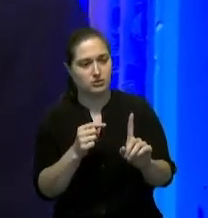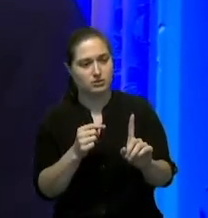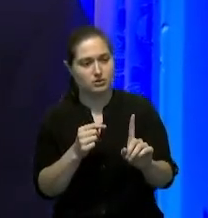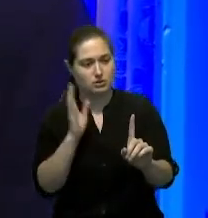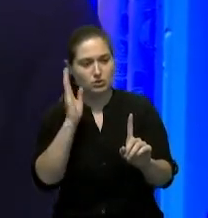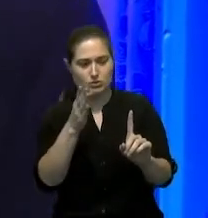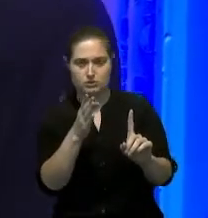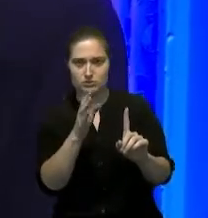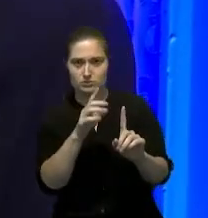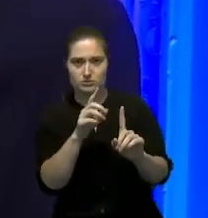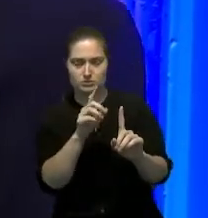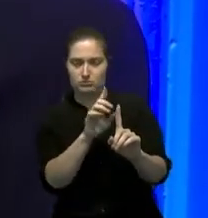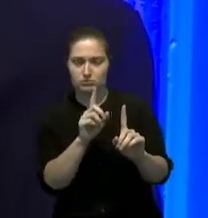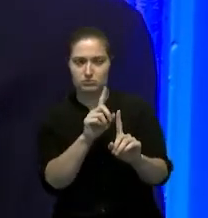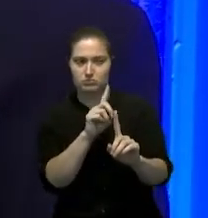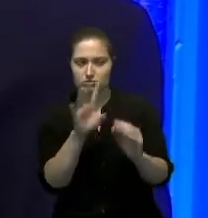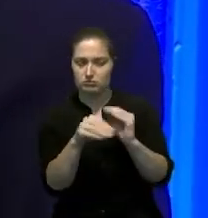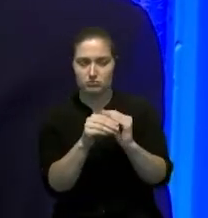esas preguntas